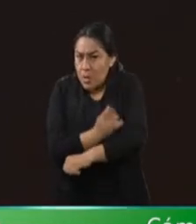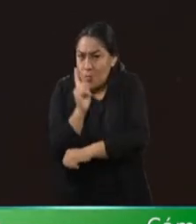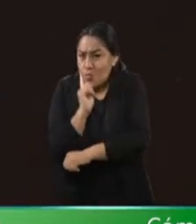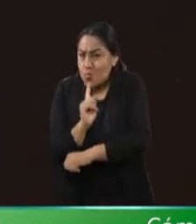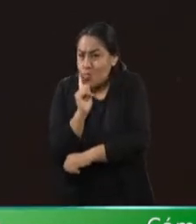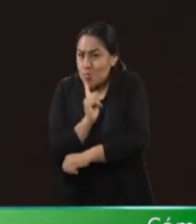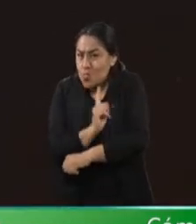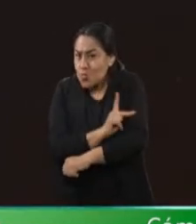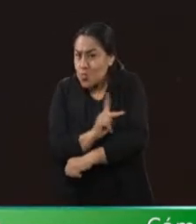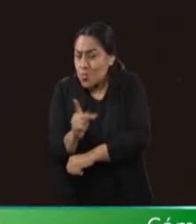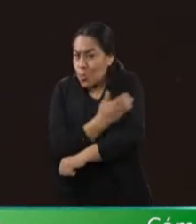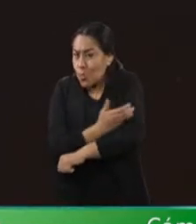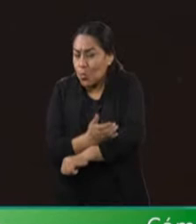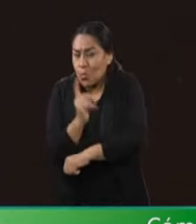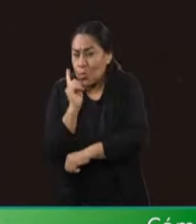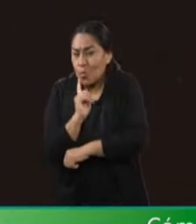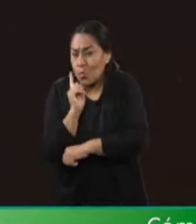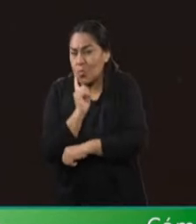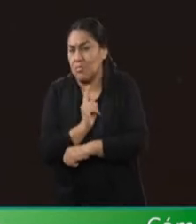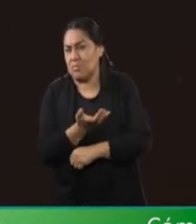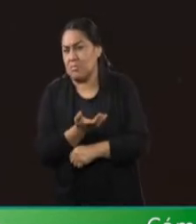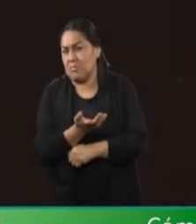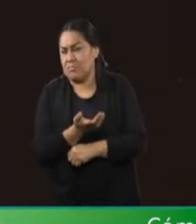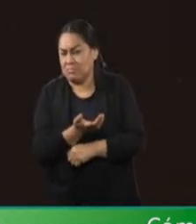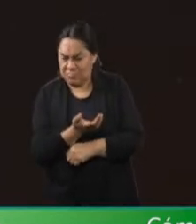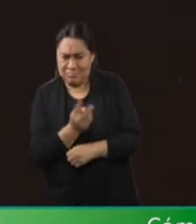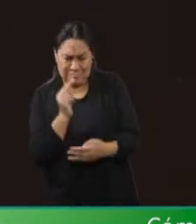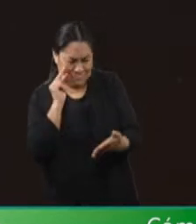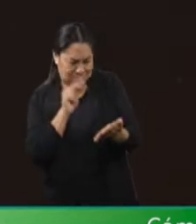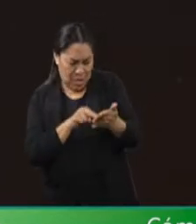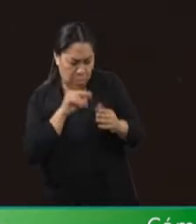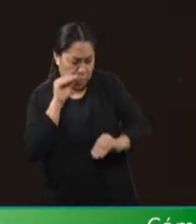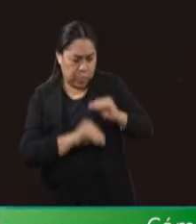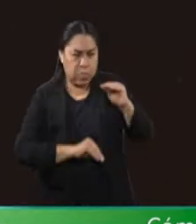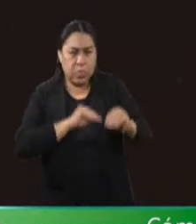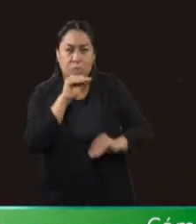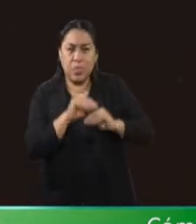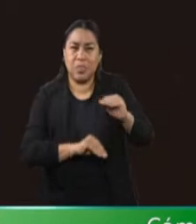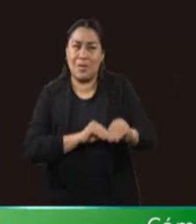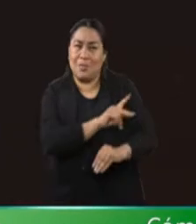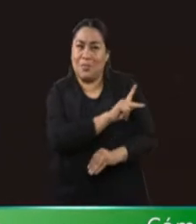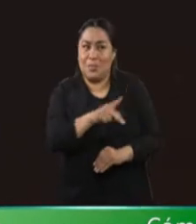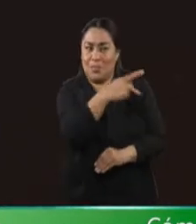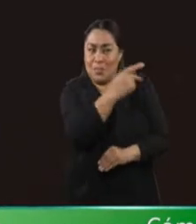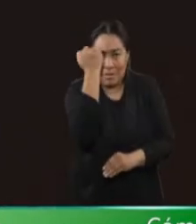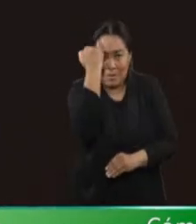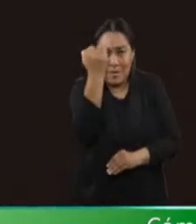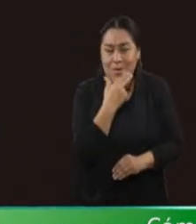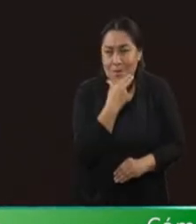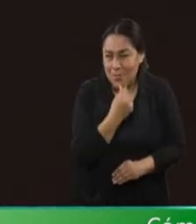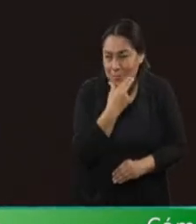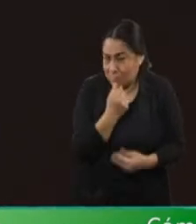¿No han pensado que hay mucha testosterona en esa iniciativa?